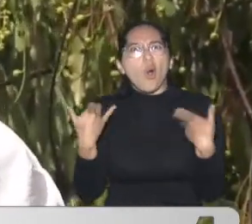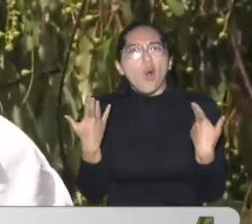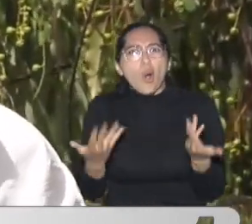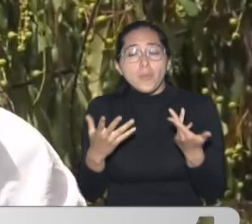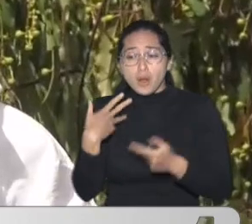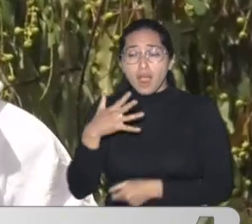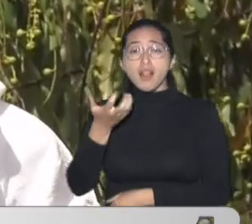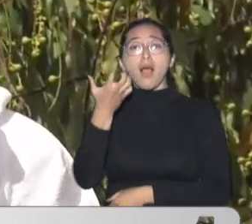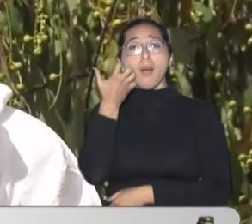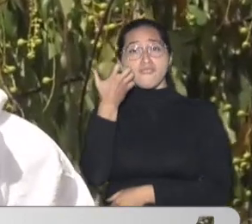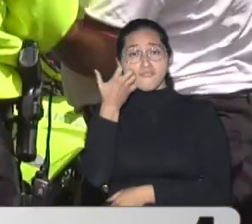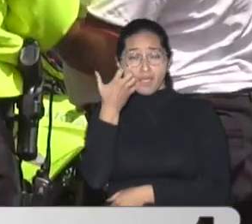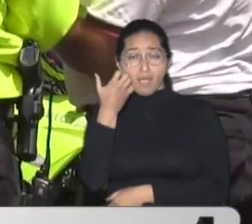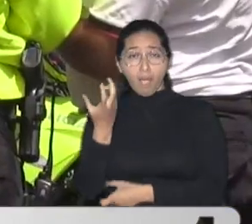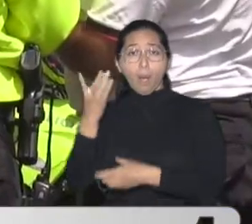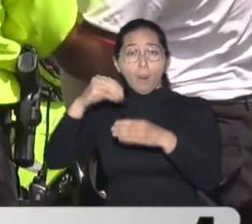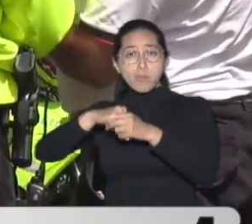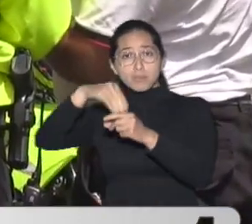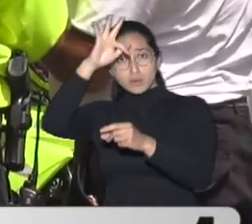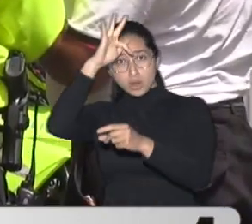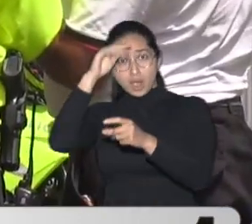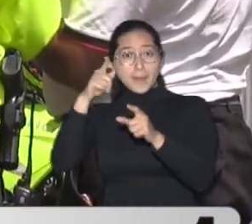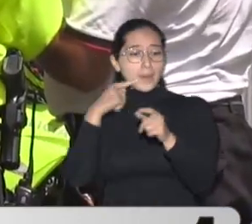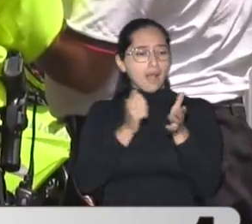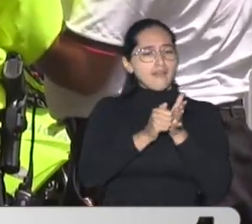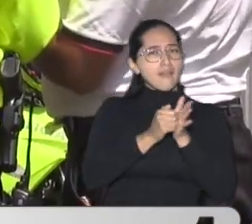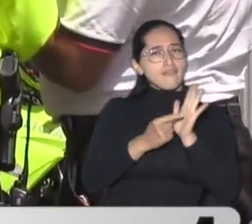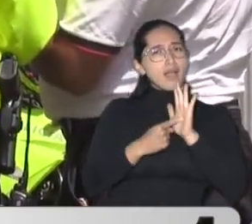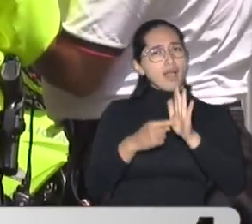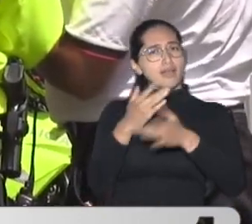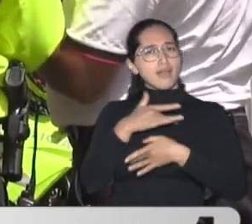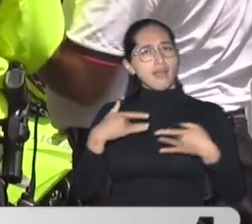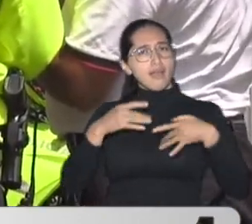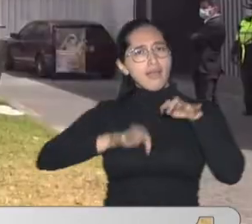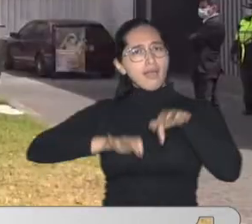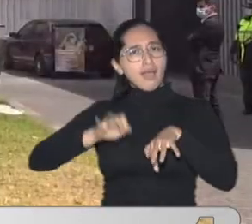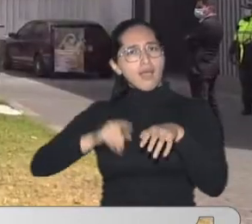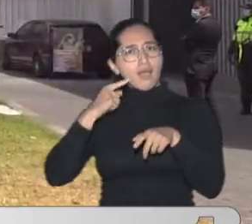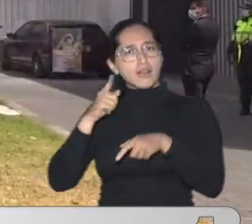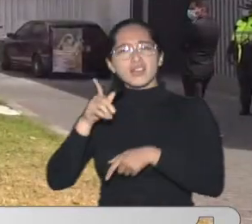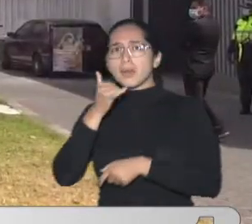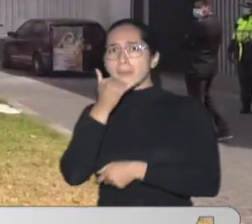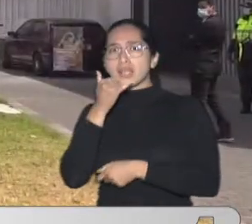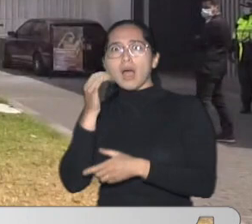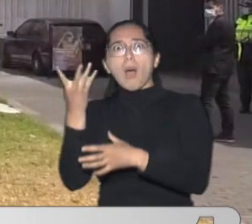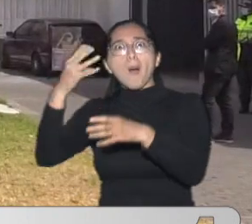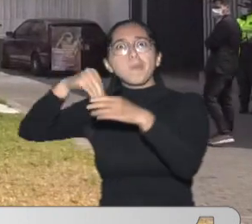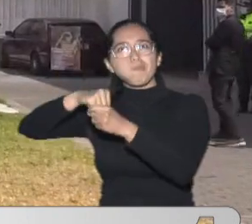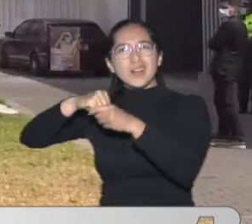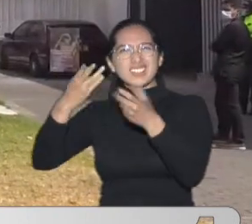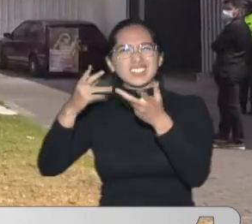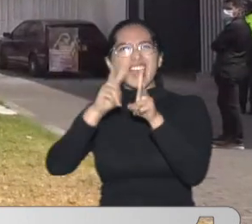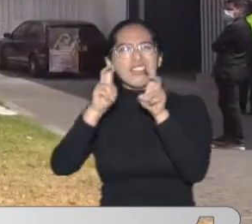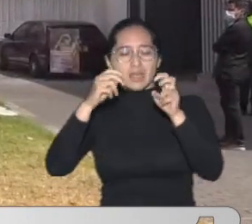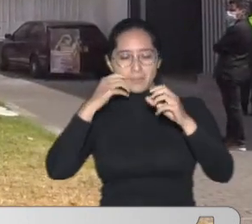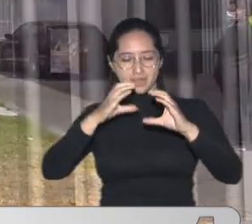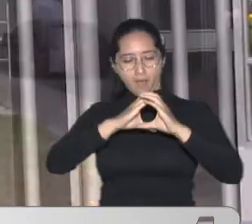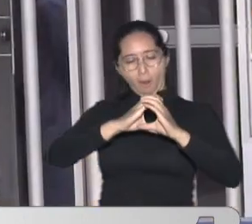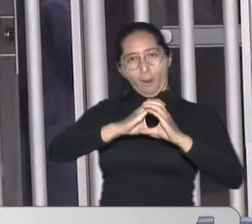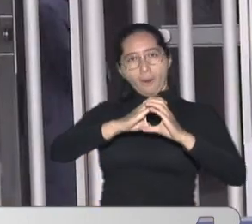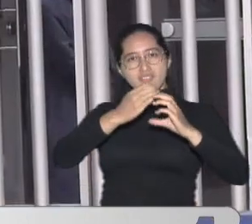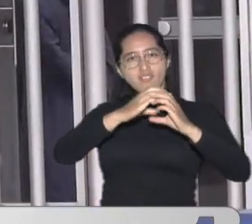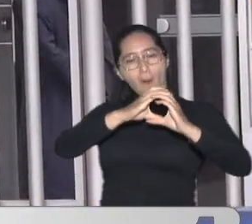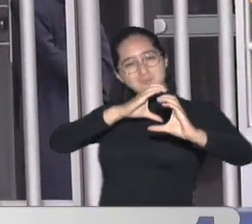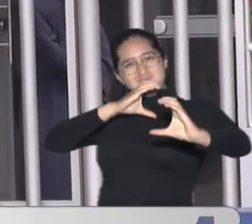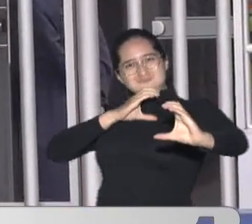paciente y según el reporte que nos entrega la Secretaría de Salud Es que la explosión se registró al interior de las cámaras de oxígeno hiperbárico